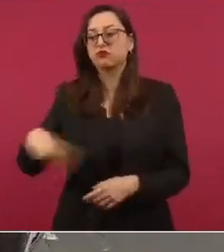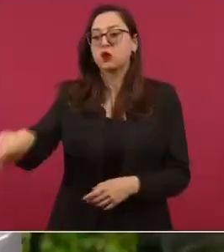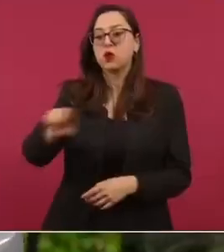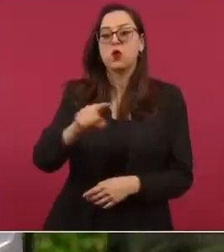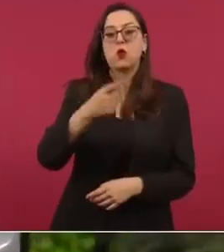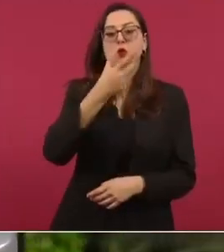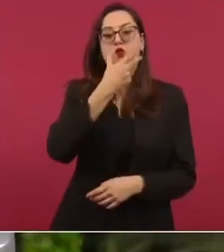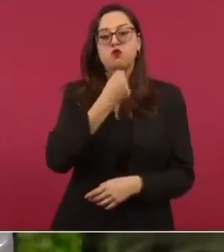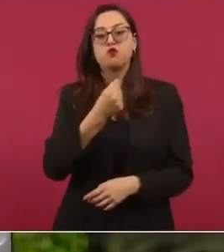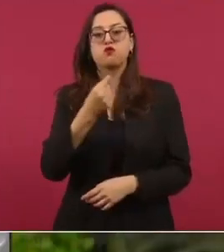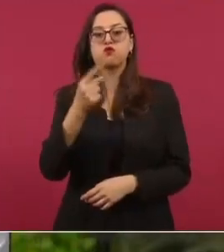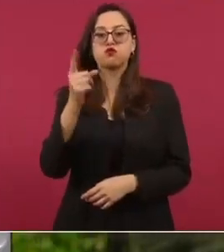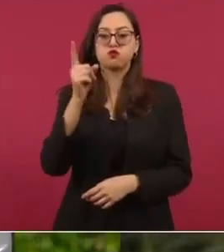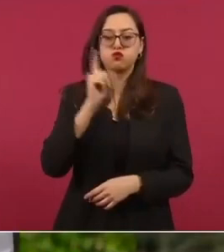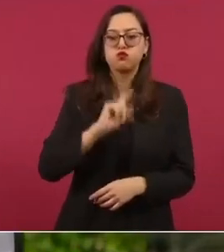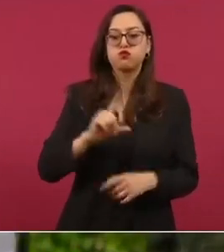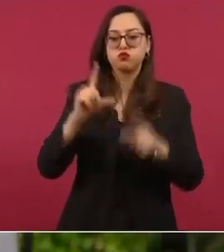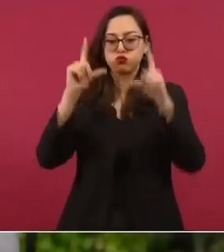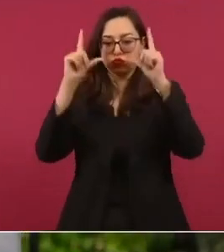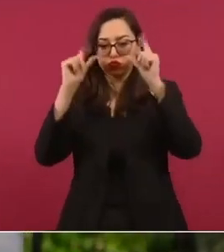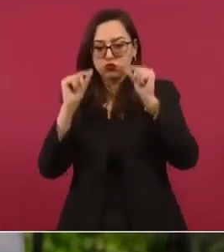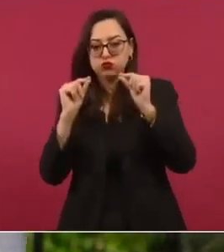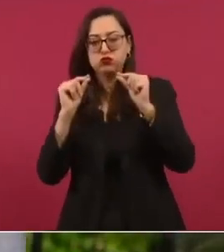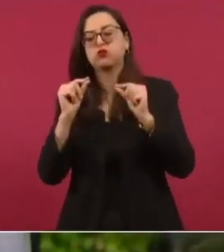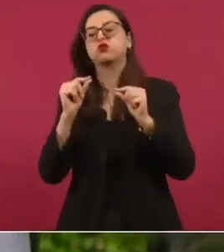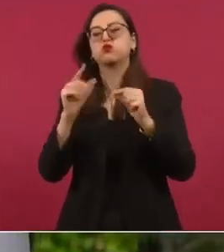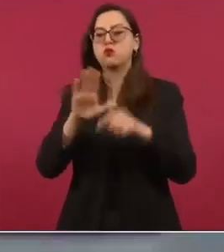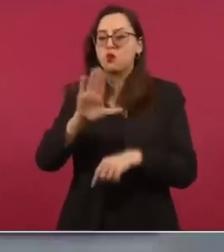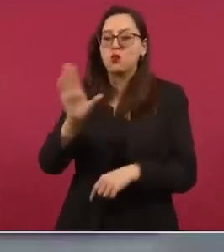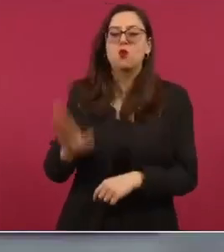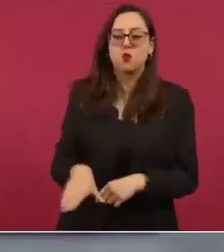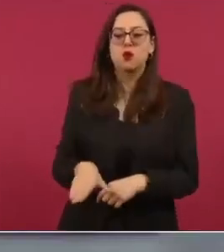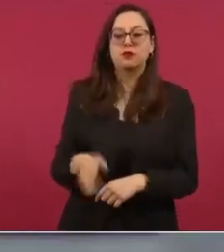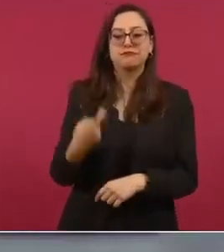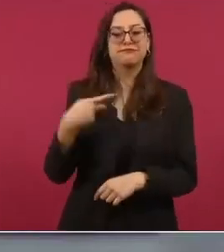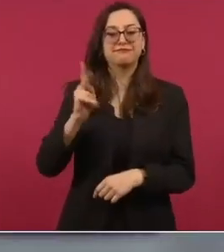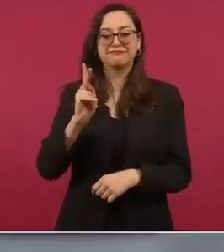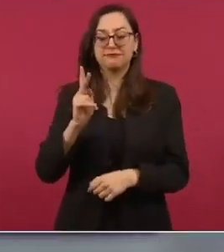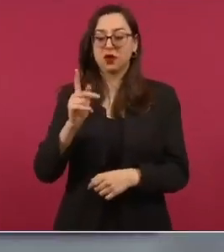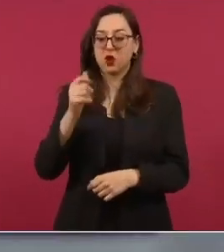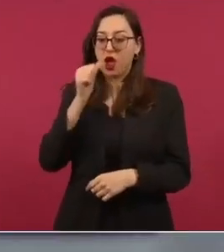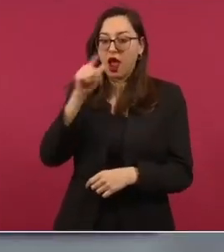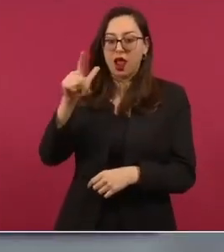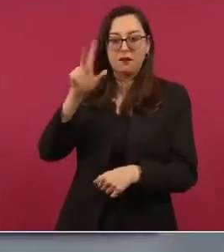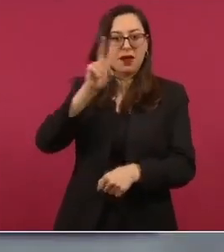cierran los ojos pero se quedan velando y deben de estar muy felices.